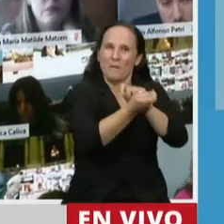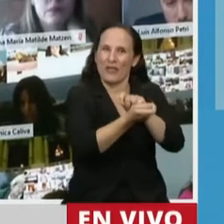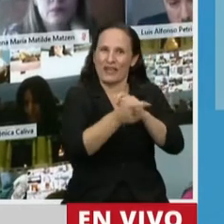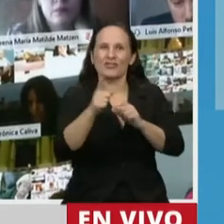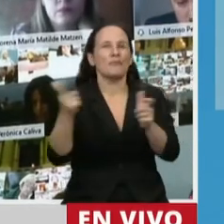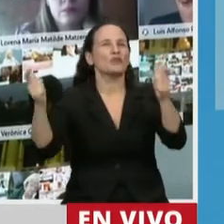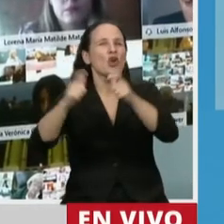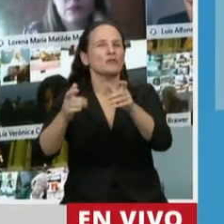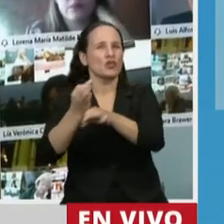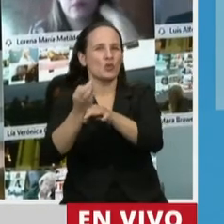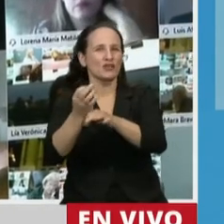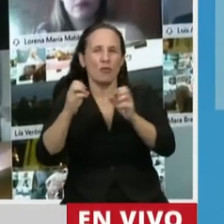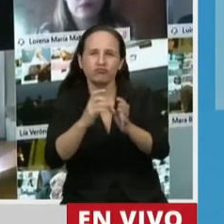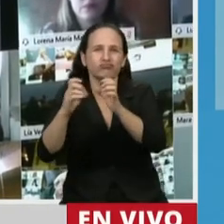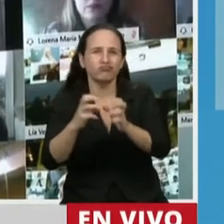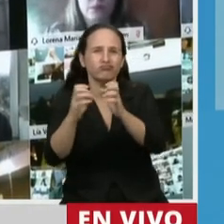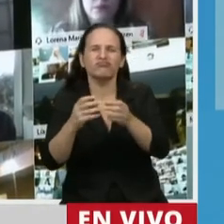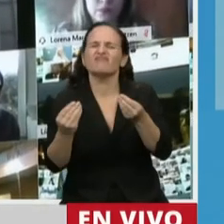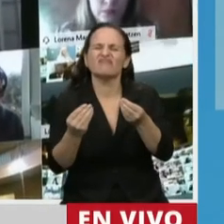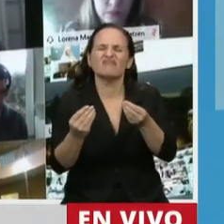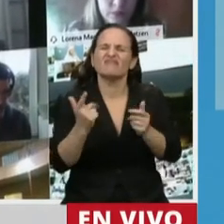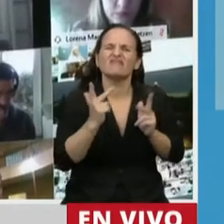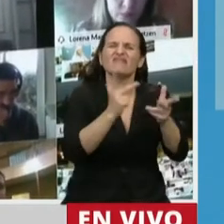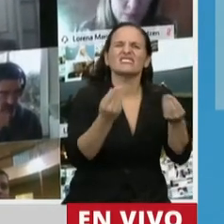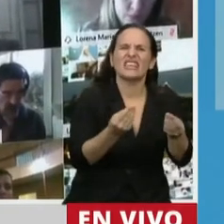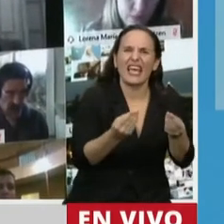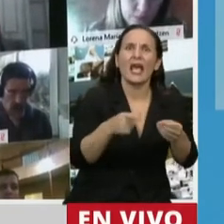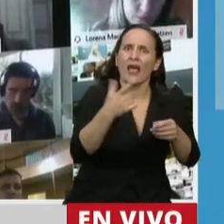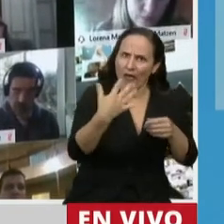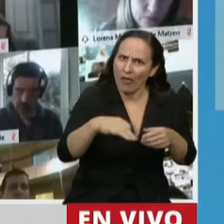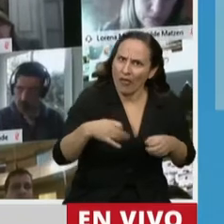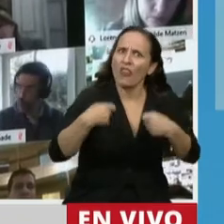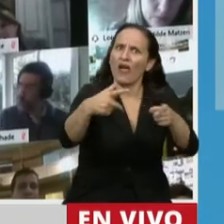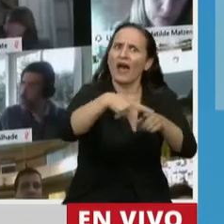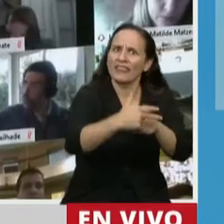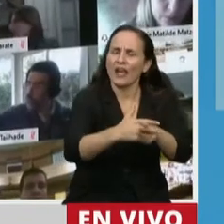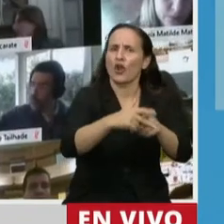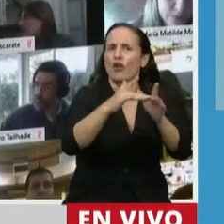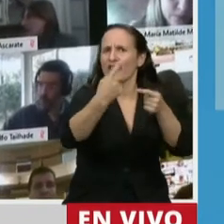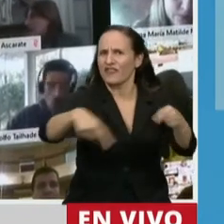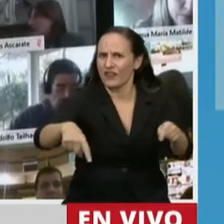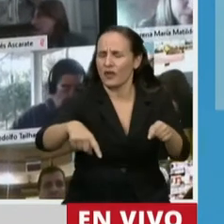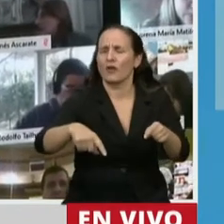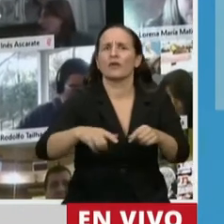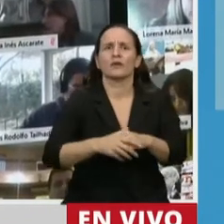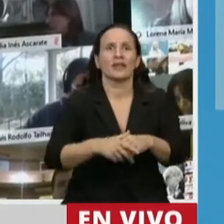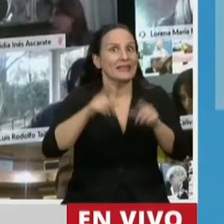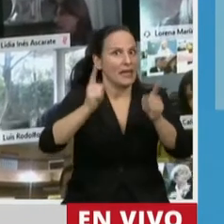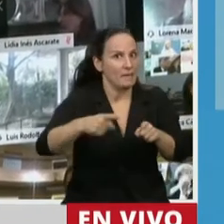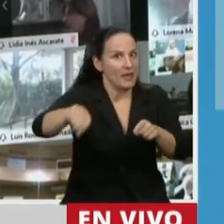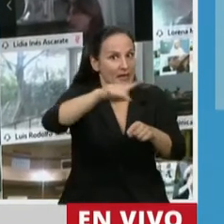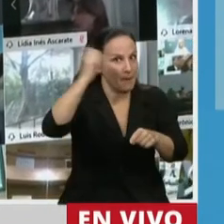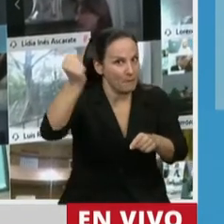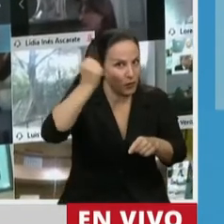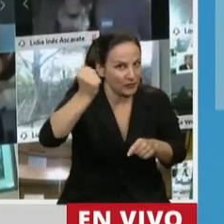trabajado la Comisión de Educación, prevé garantizar los recursos tecnológicos y también, y atención con esto,